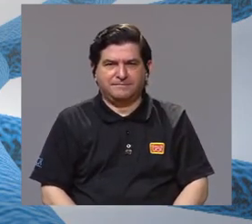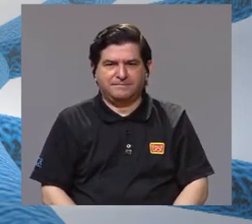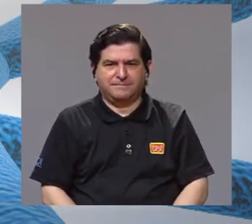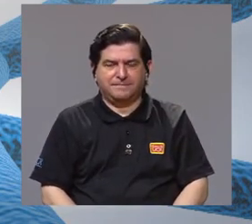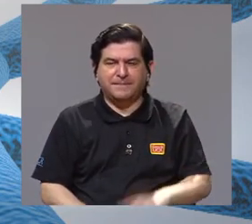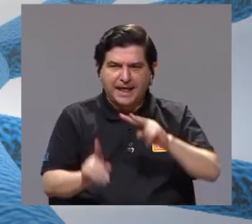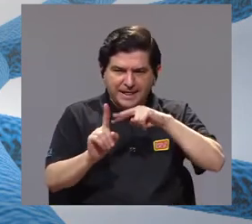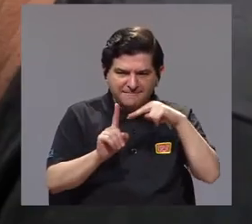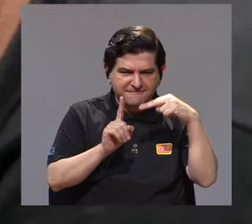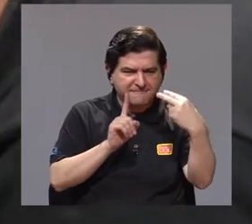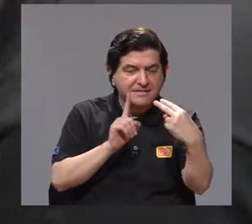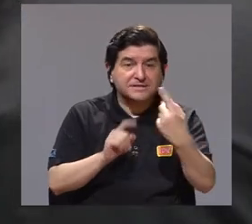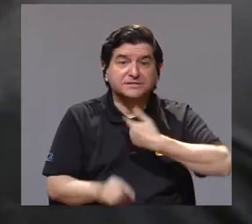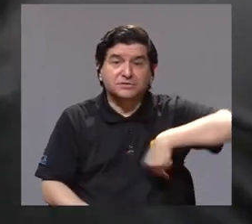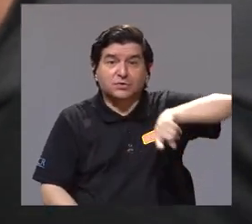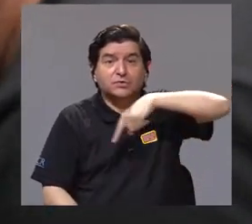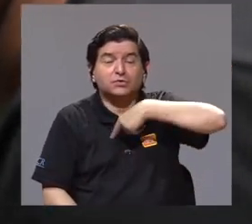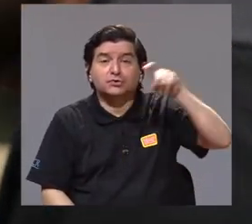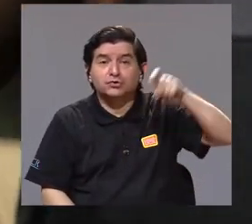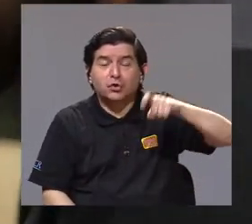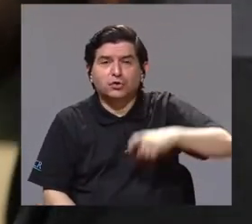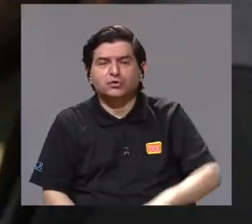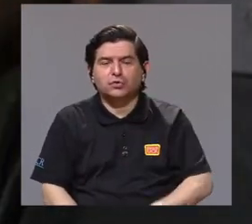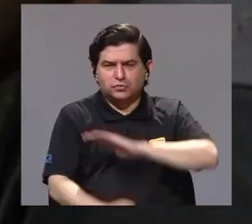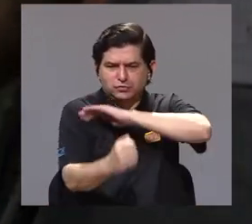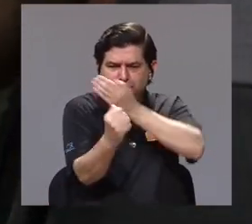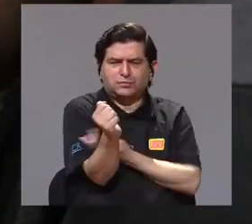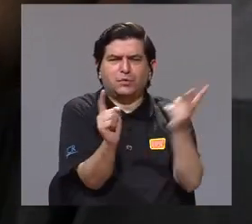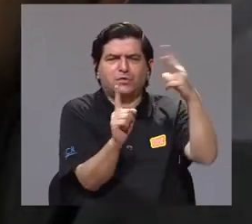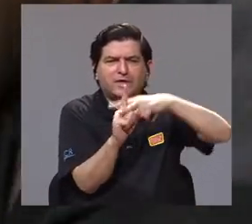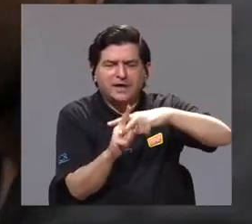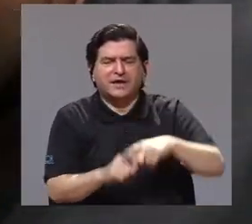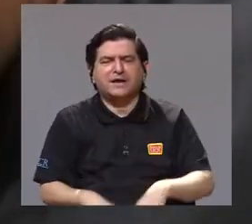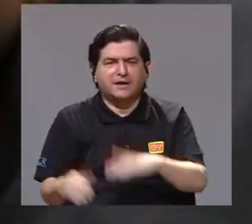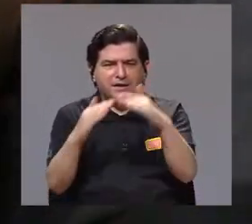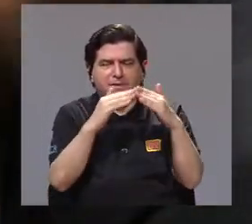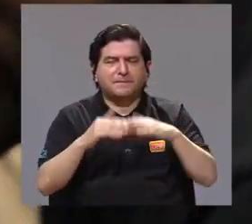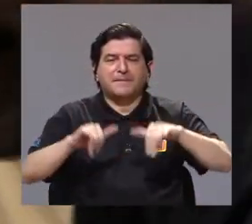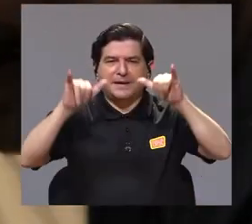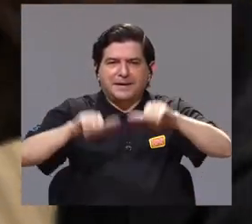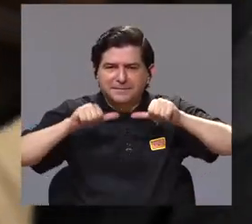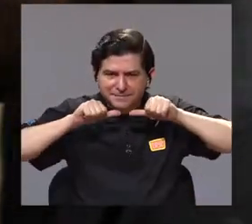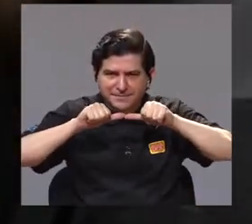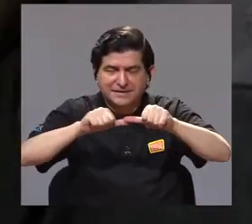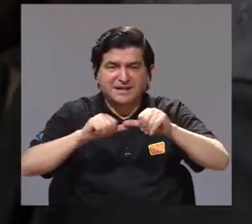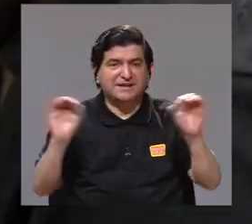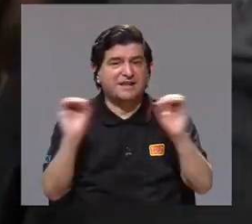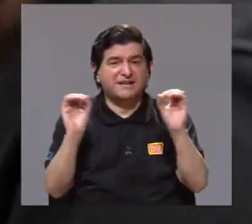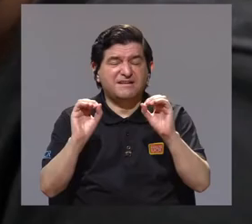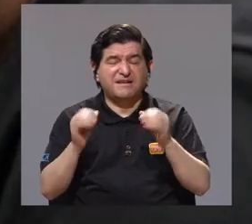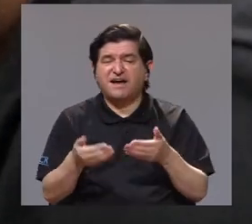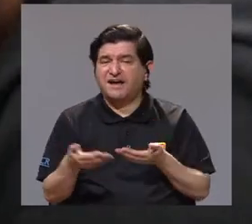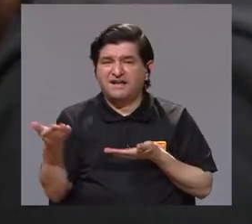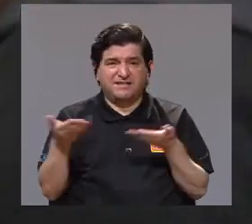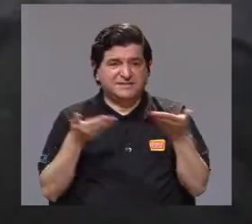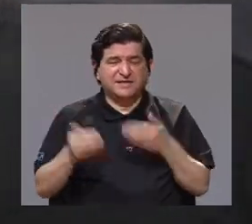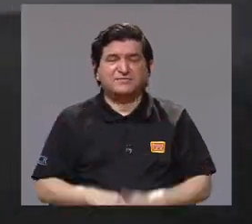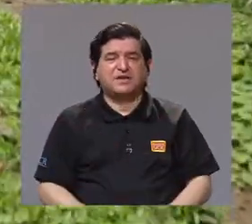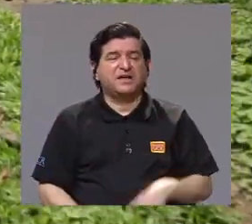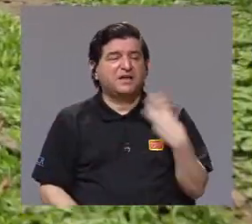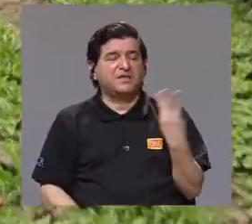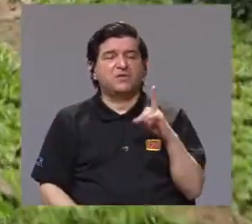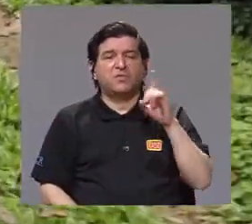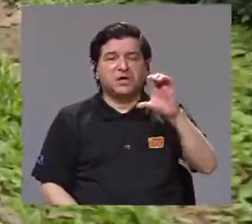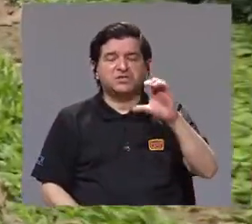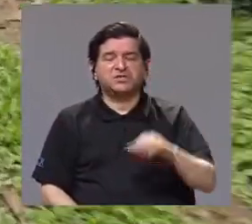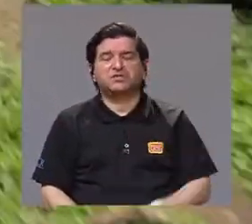Bueno, la visión es que nosotros necesitamos empoderar a las comunidades para hacer conservación. De nada ganamos con que